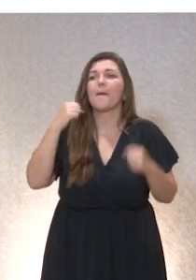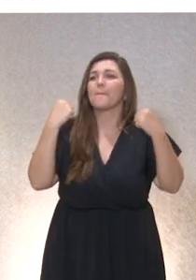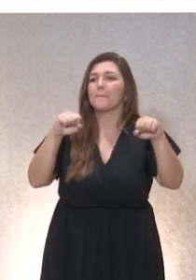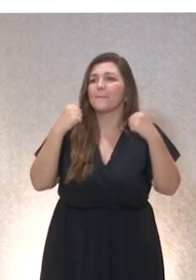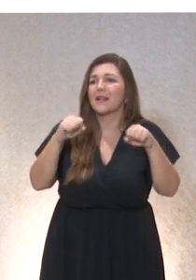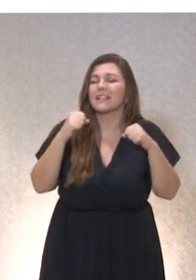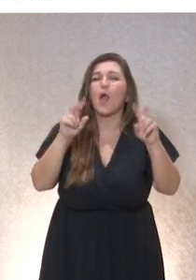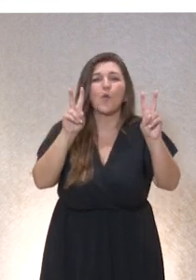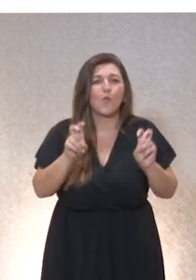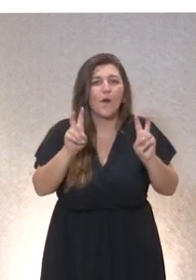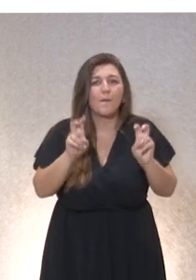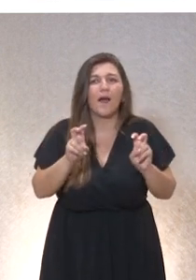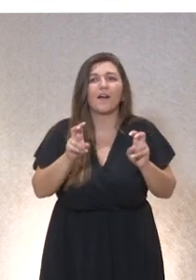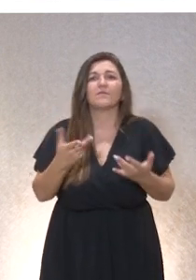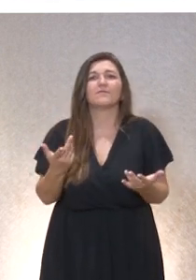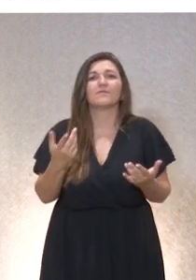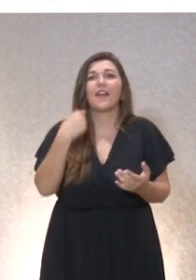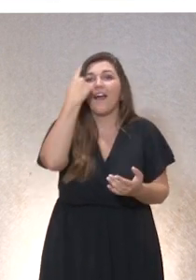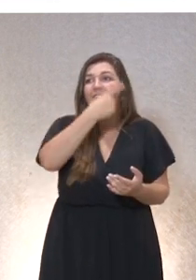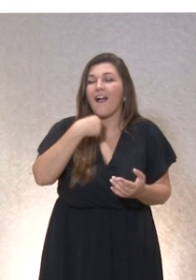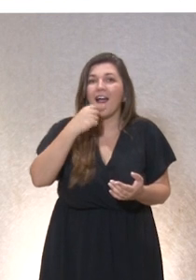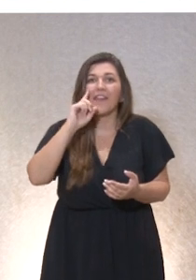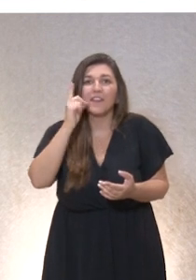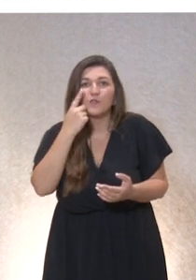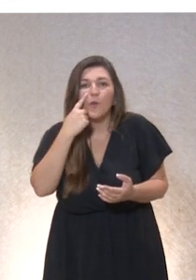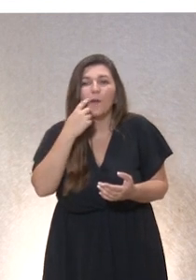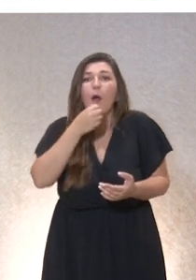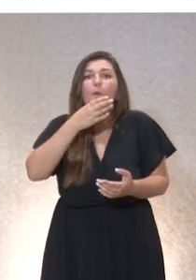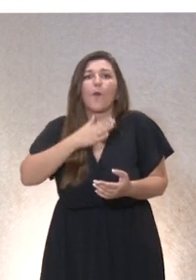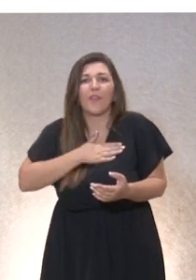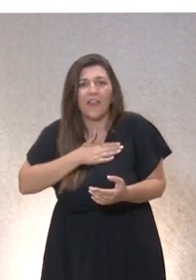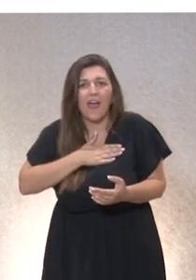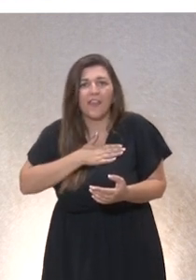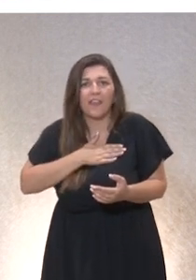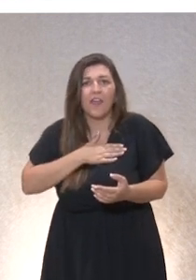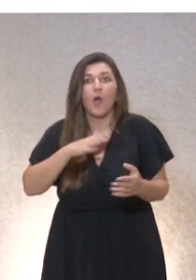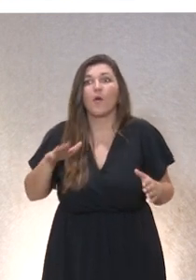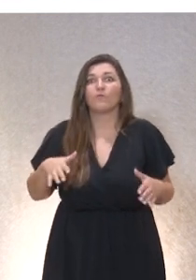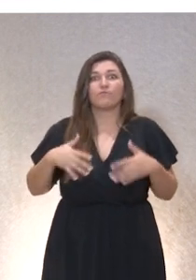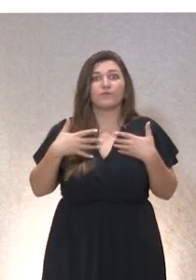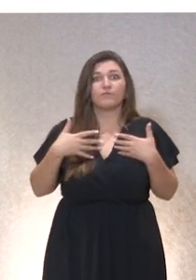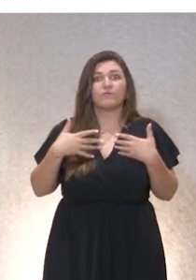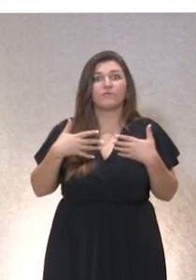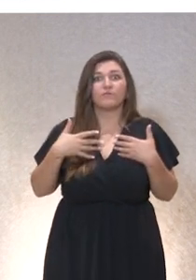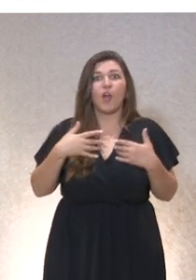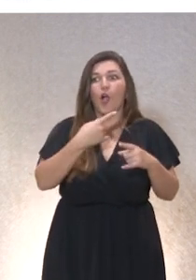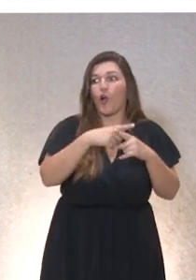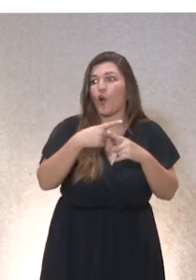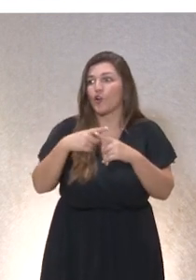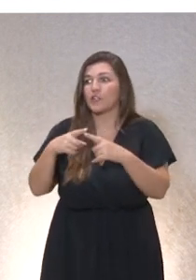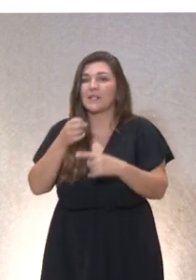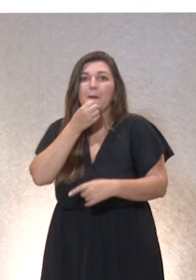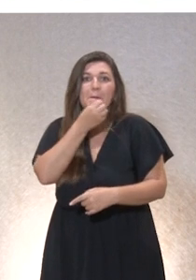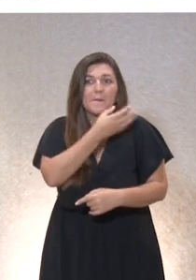descubrimos rostros, descubrimos bondad. Acontece el bien. La clave de la ética aplicada está